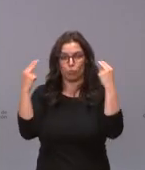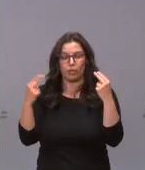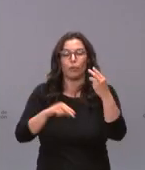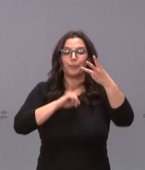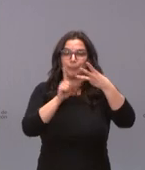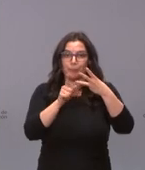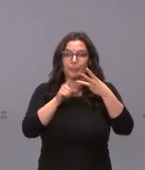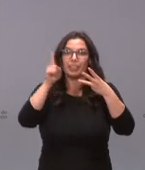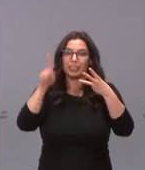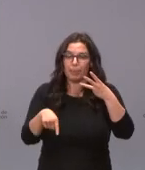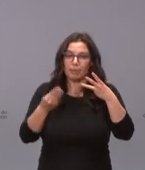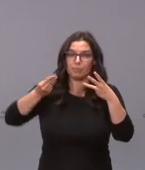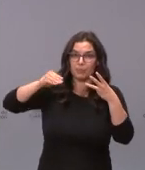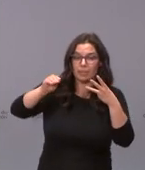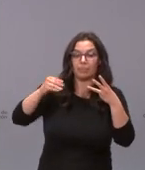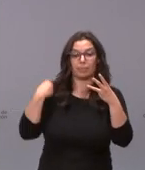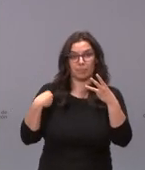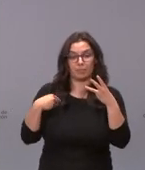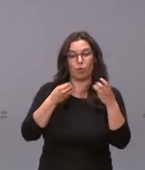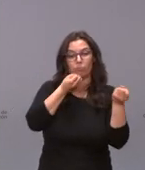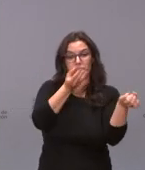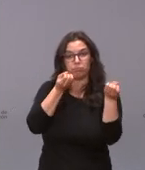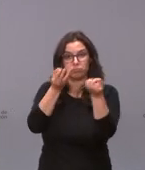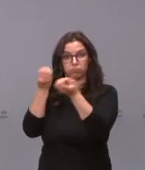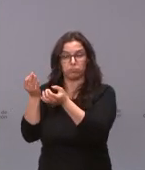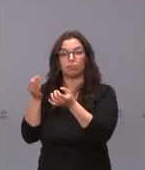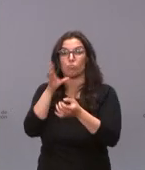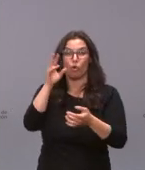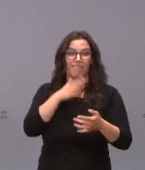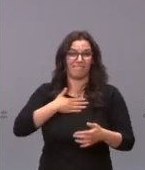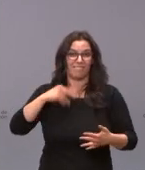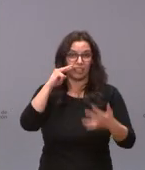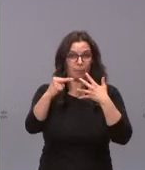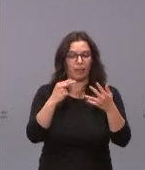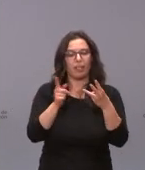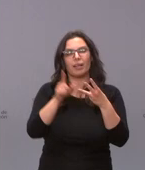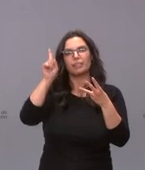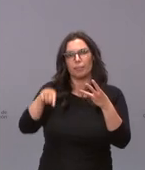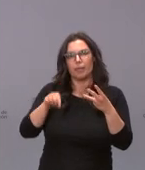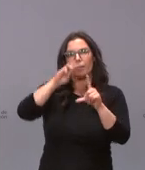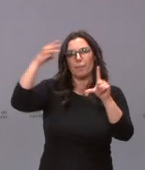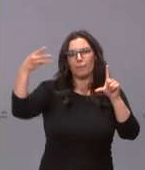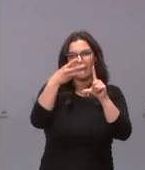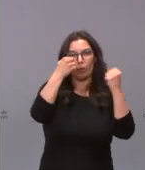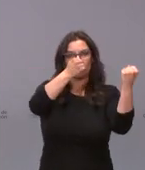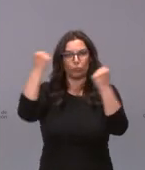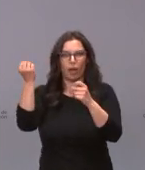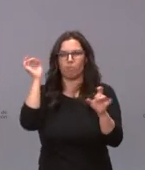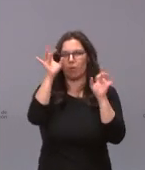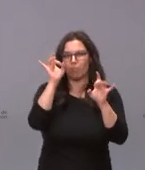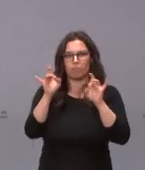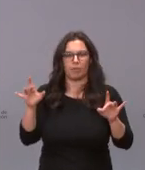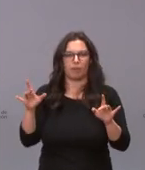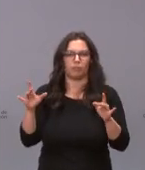y adicionalmente dentro de esa dinámica de transparencia se van a publicar en la página web institucional de la Administración